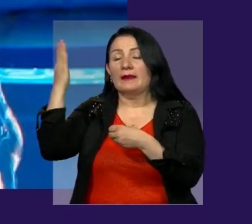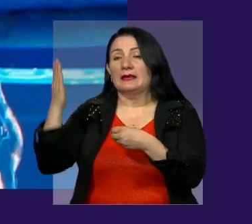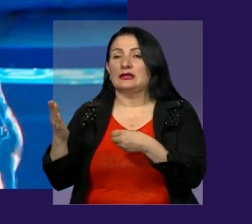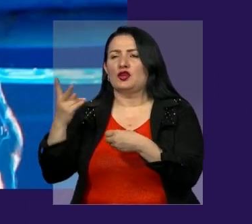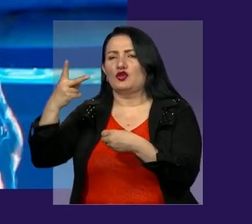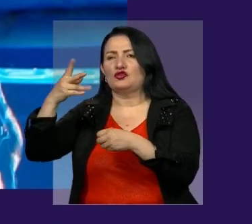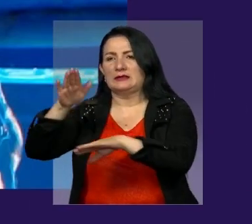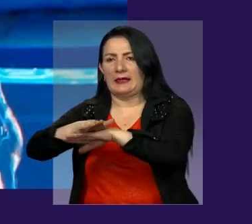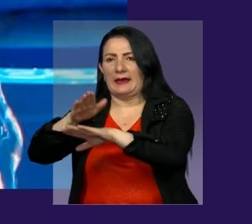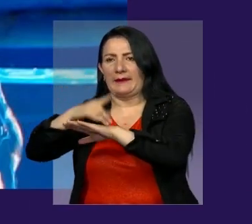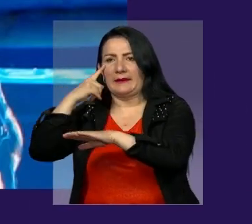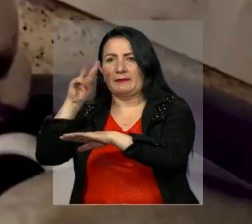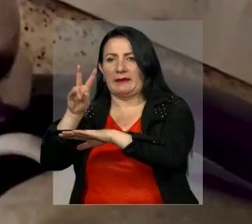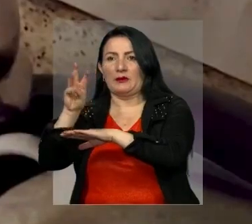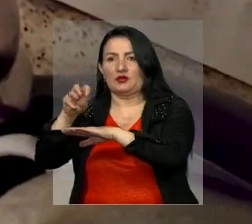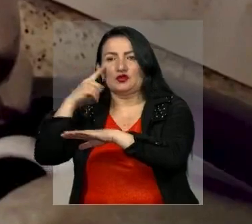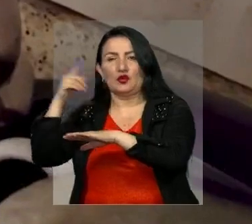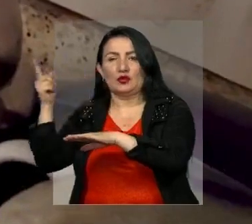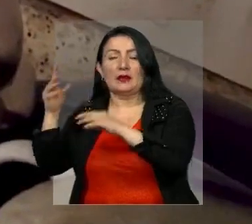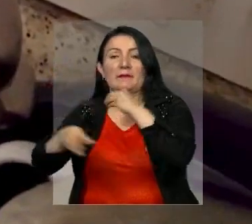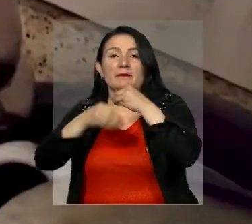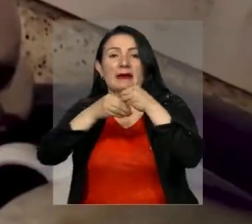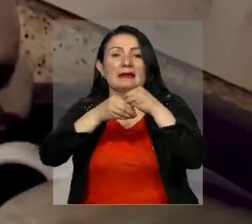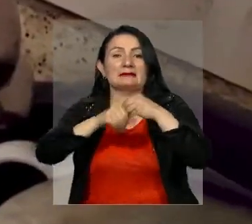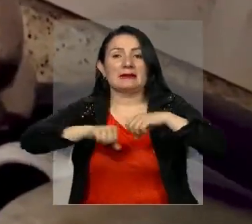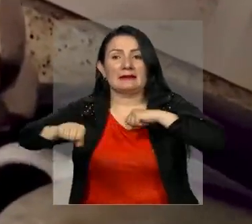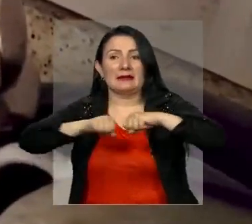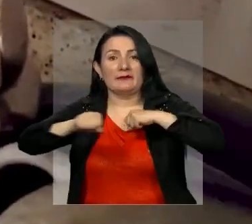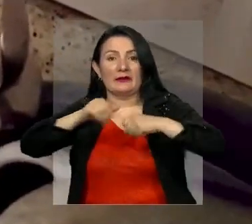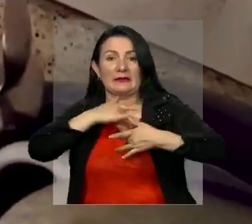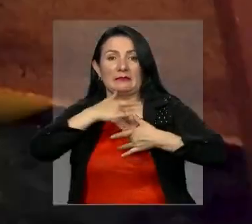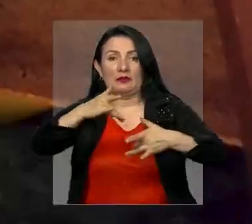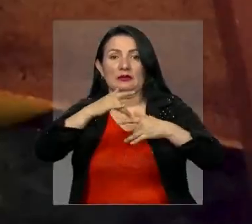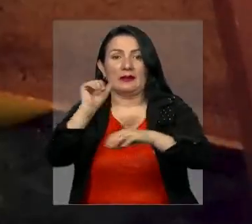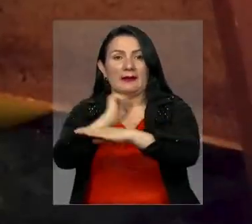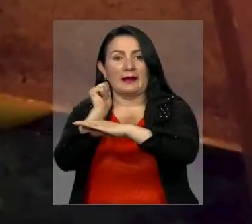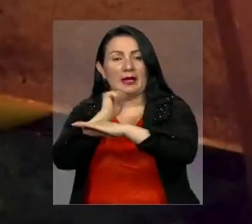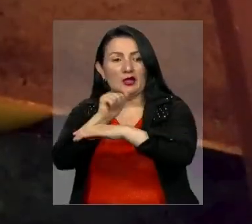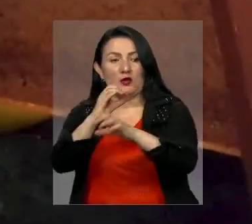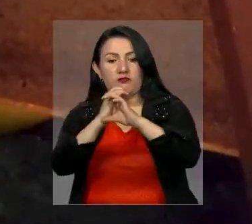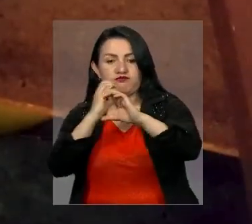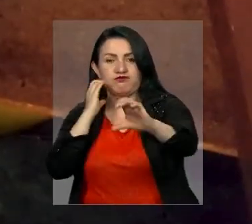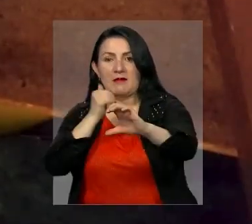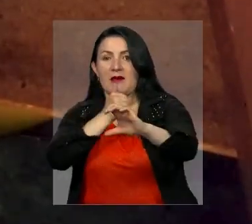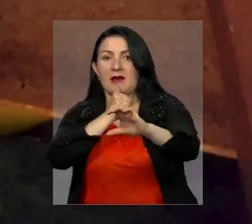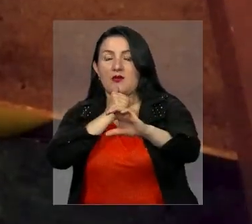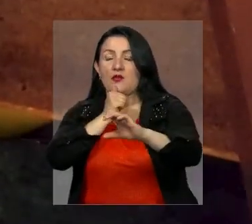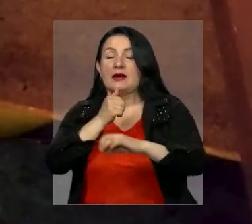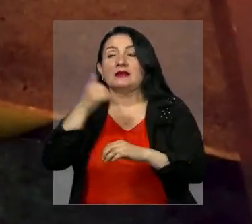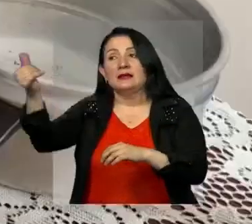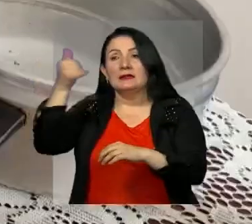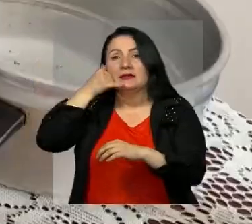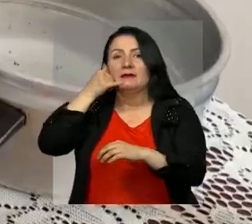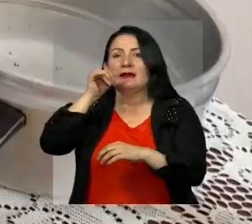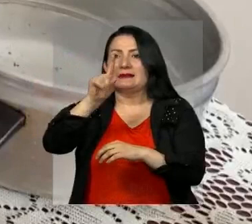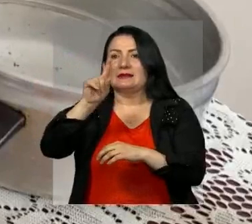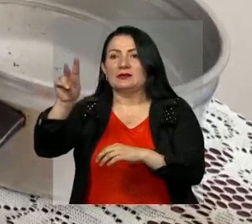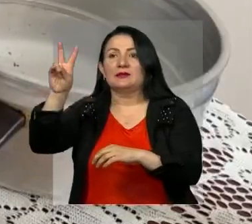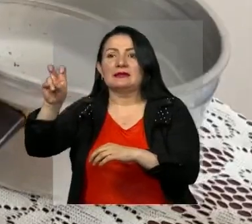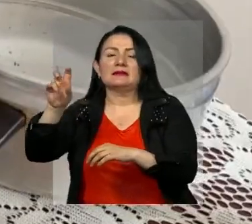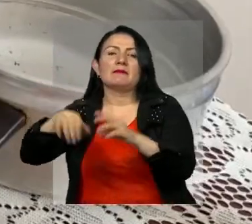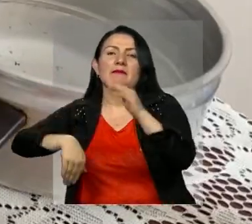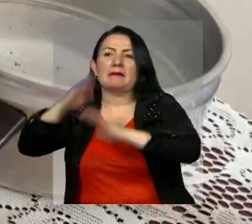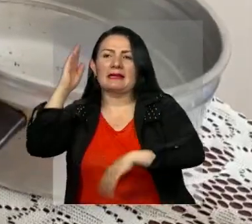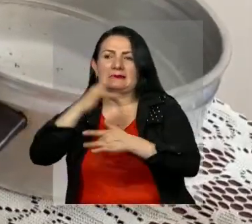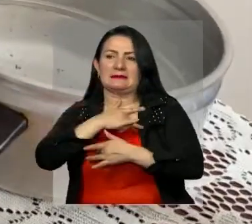tarde y que será por 28 horas. Asimismo, se activó la disponibilidad de carrotanques a través de la línea 116, pero se priorizará al